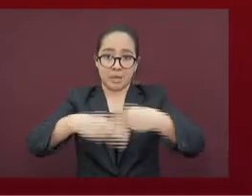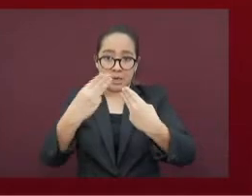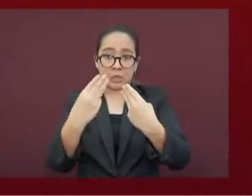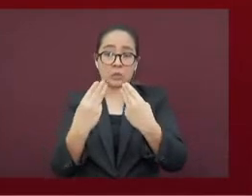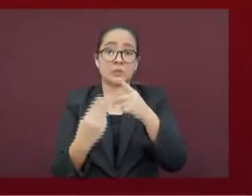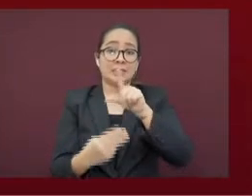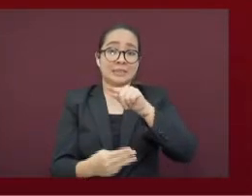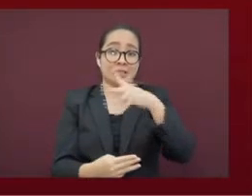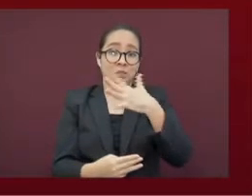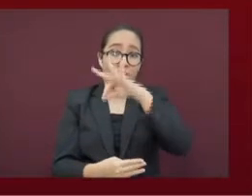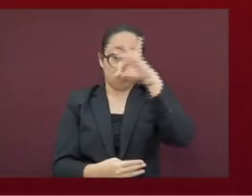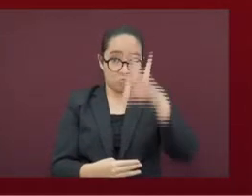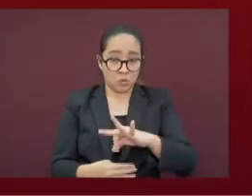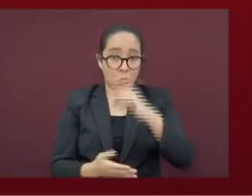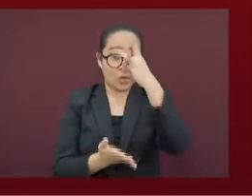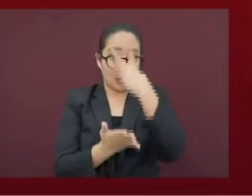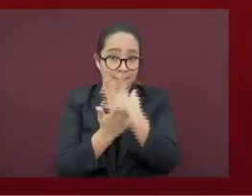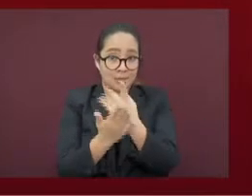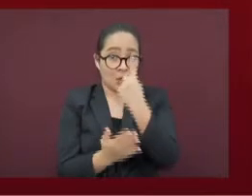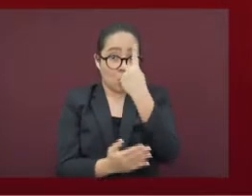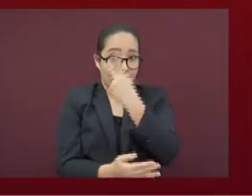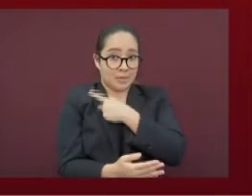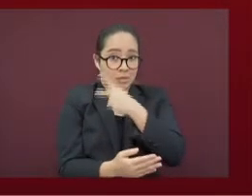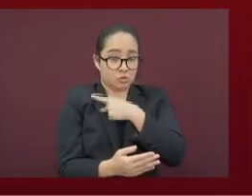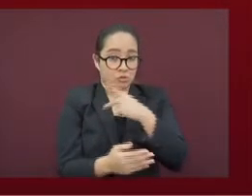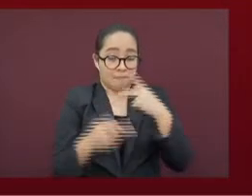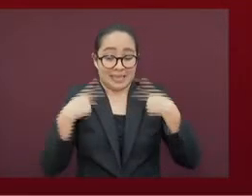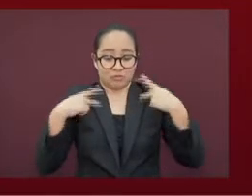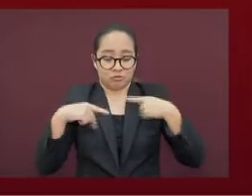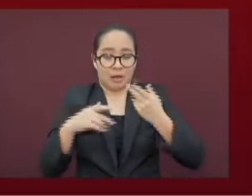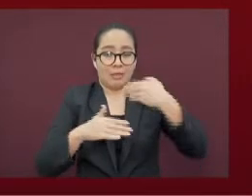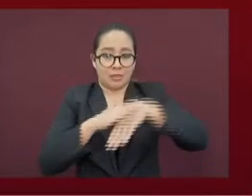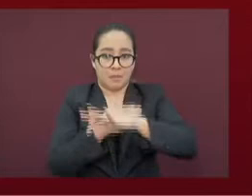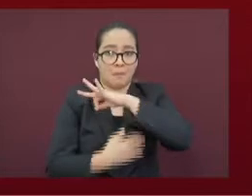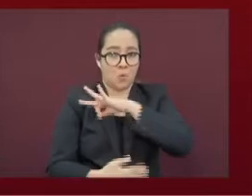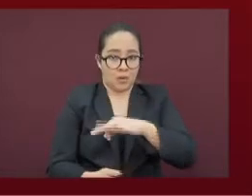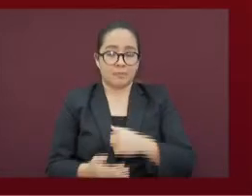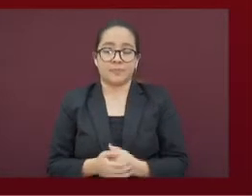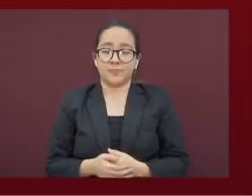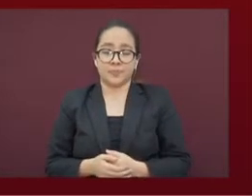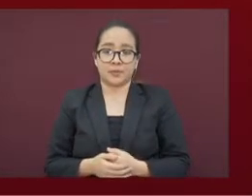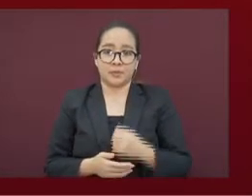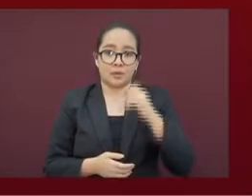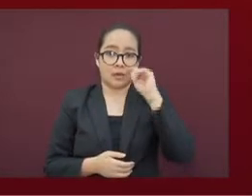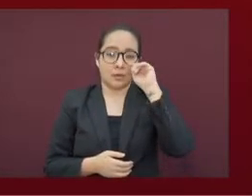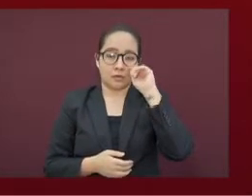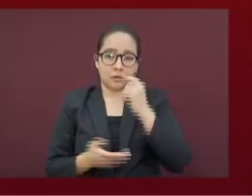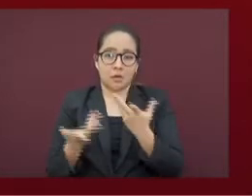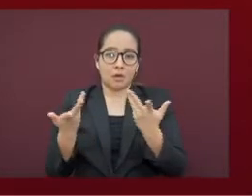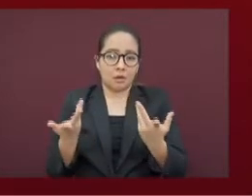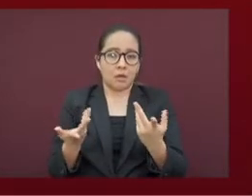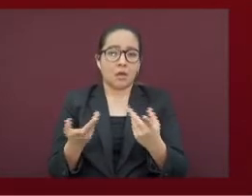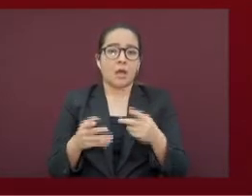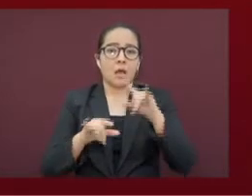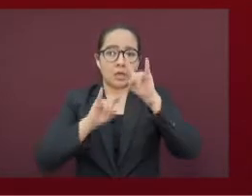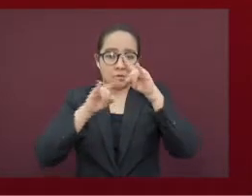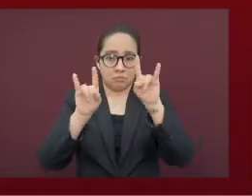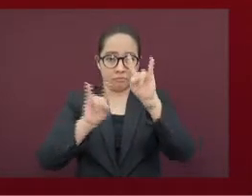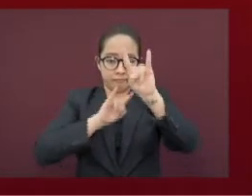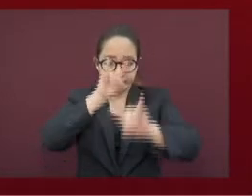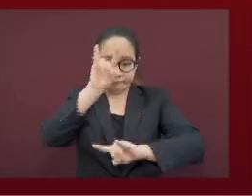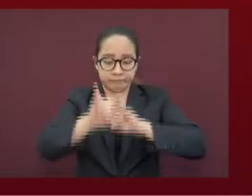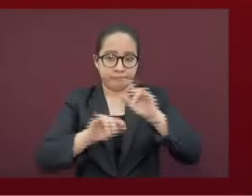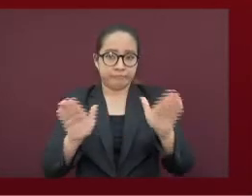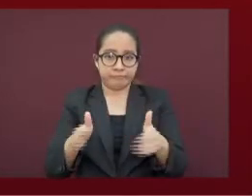solo una persona por familia. Siguen suspendidos eventos masivos y parques recreativos, centros